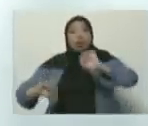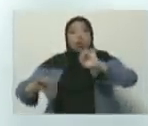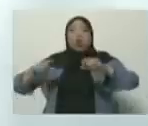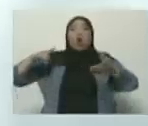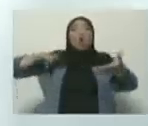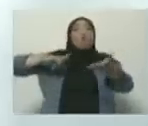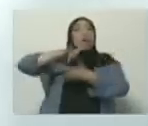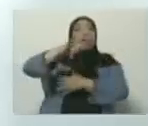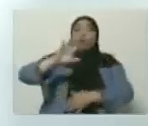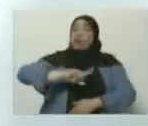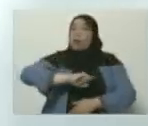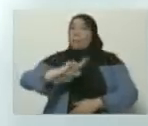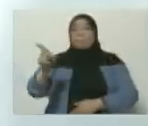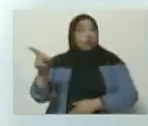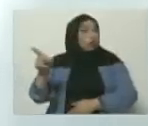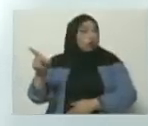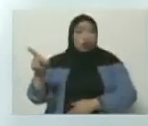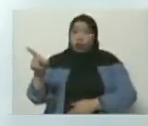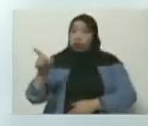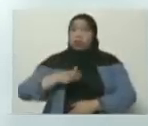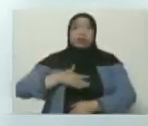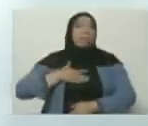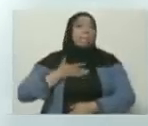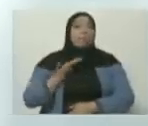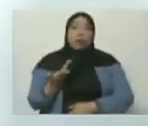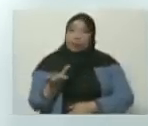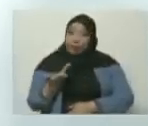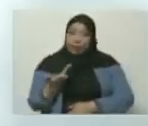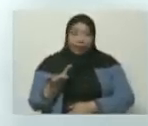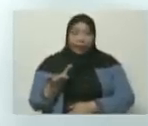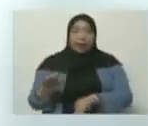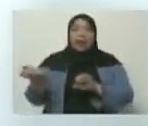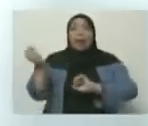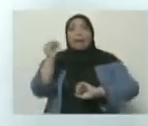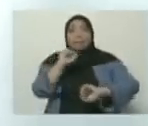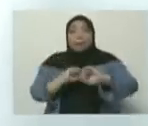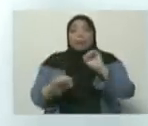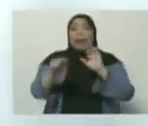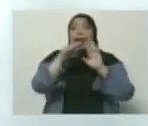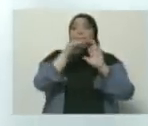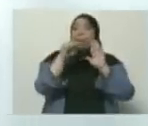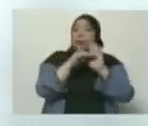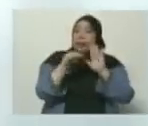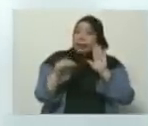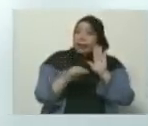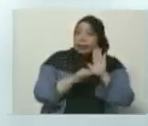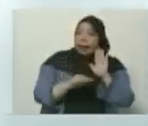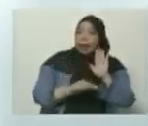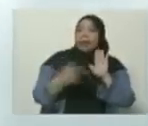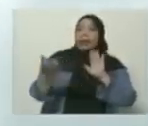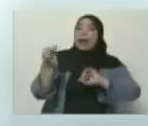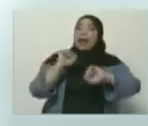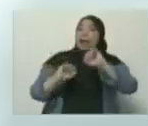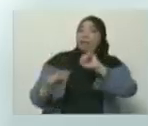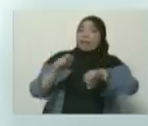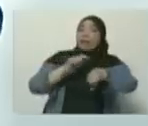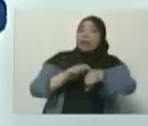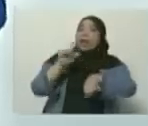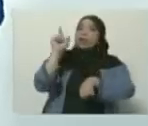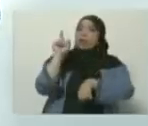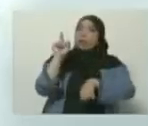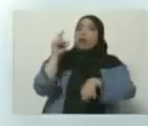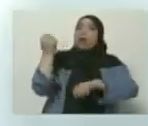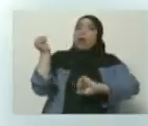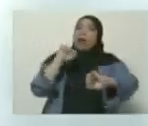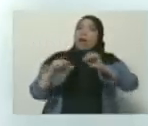vuelos. Se van a tomar en algunas vías preventivamente cierres temporales de vías para evitar que pueda